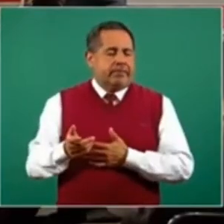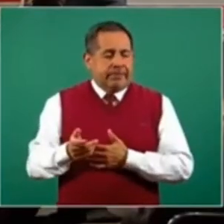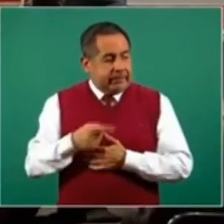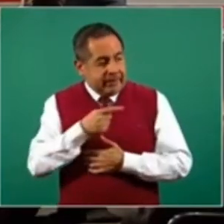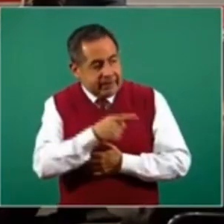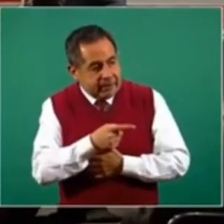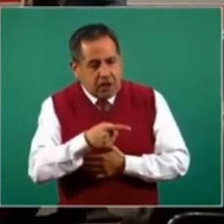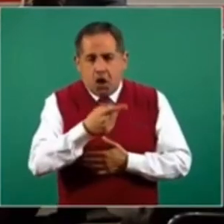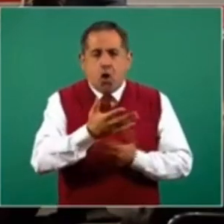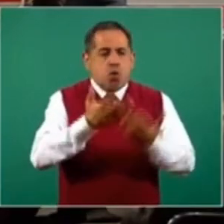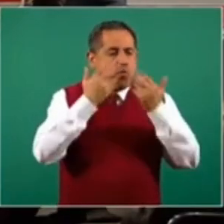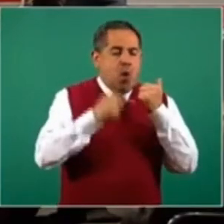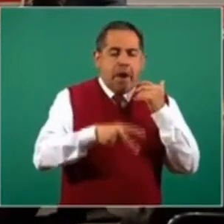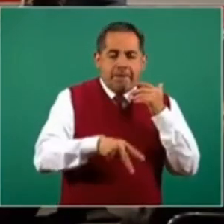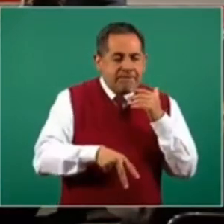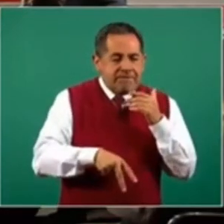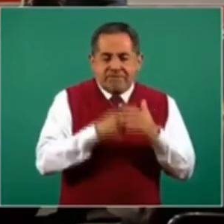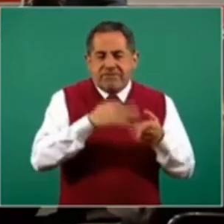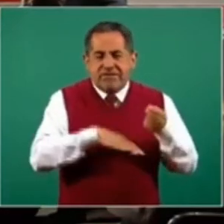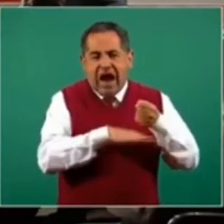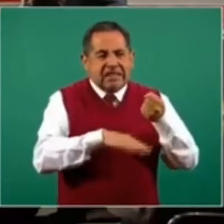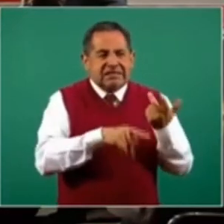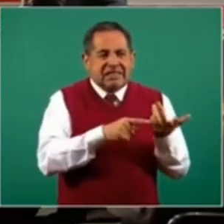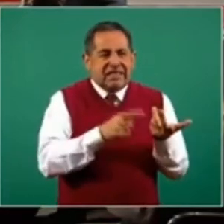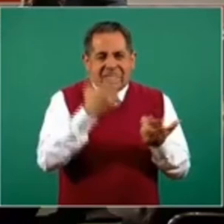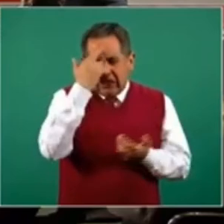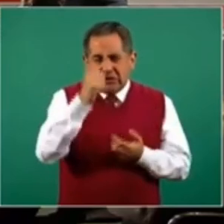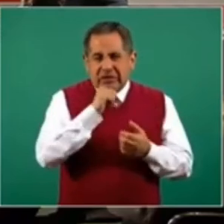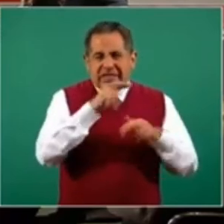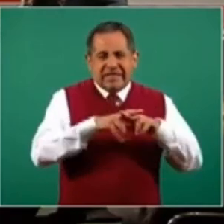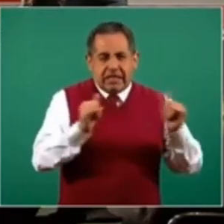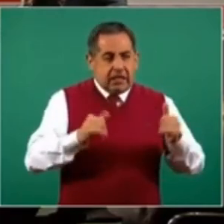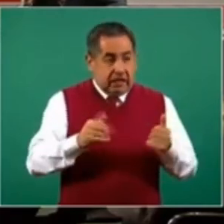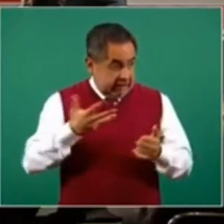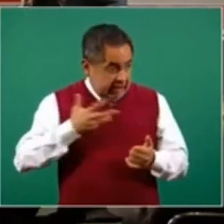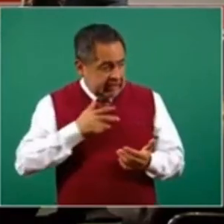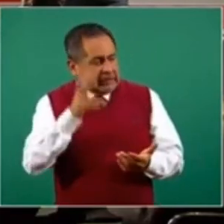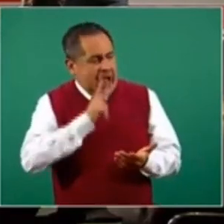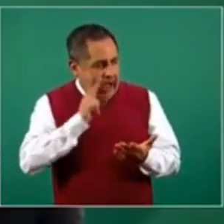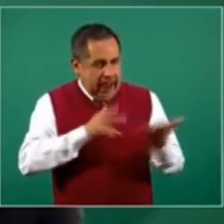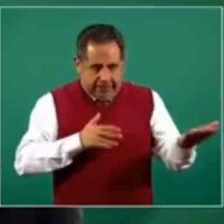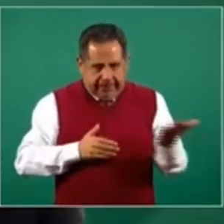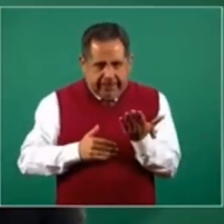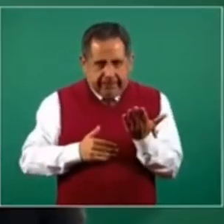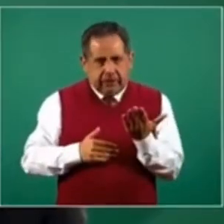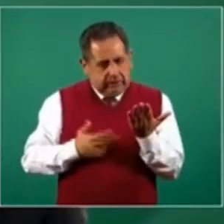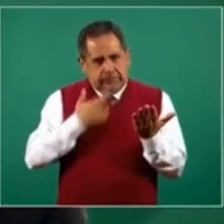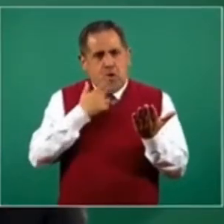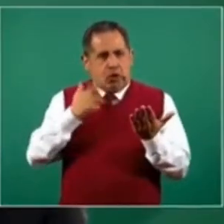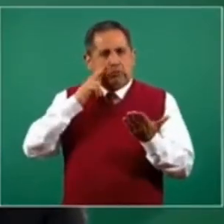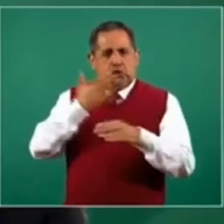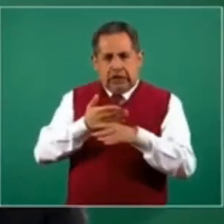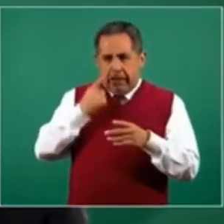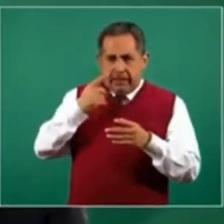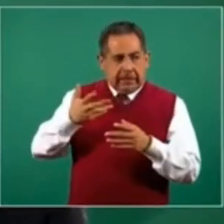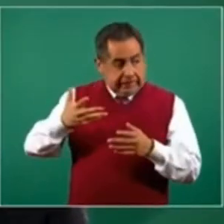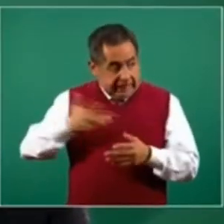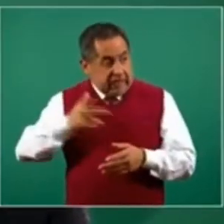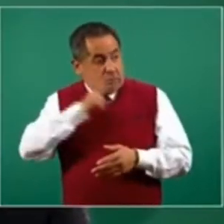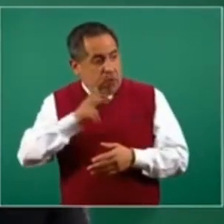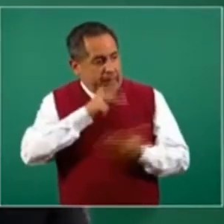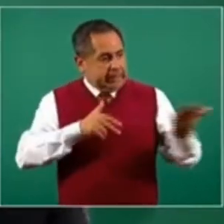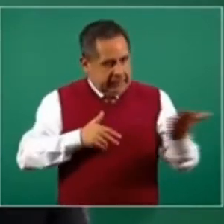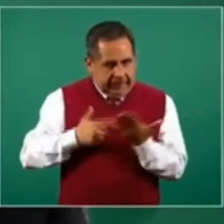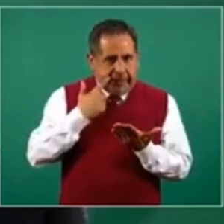conocimiento sin evidencia científica en la mano. Ojalá si la tienen, pues que la presenten, sería quizá la actitud más responsable que una persona legisladora